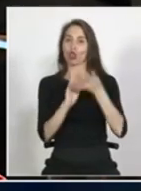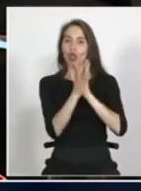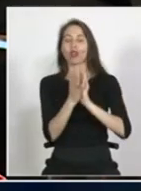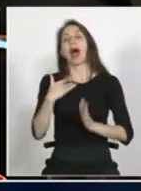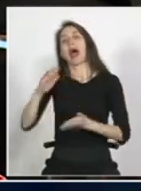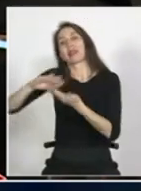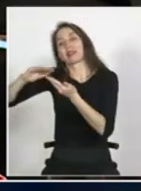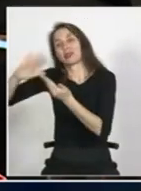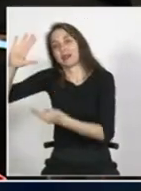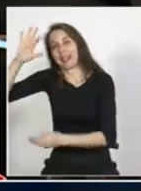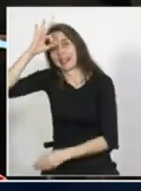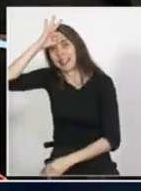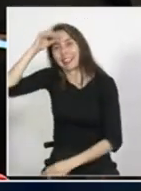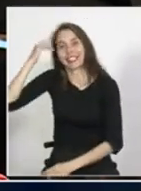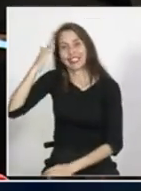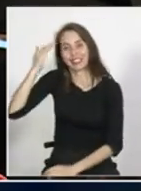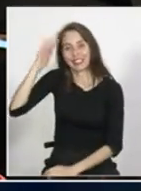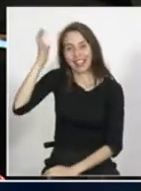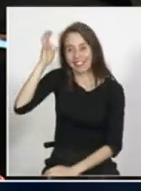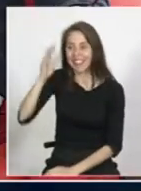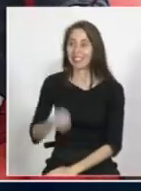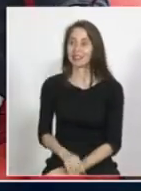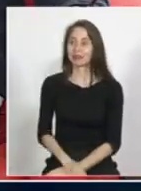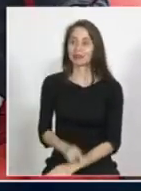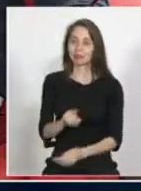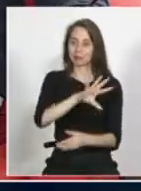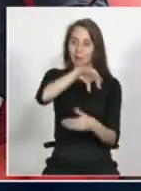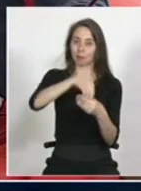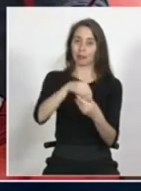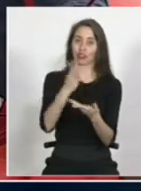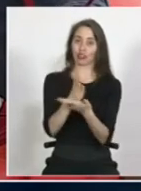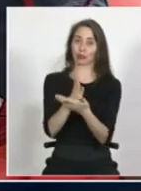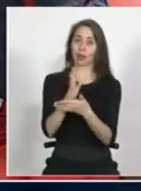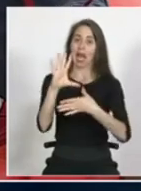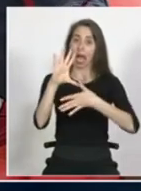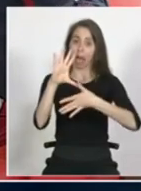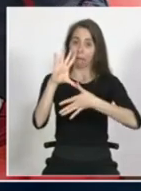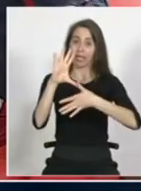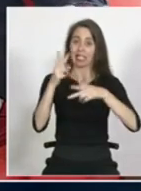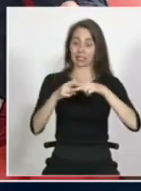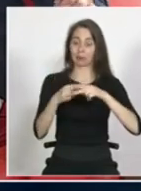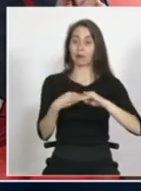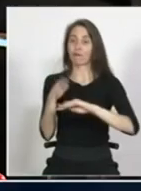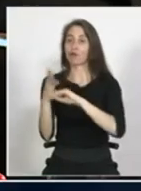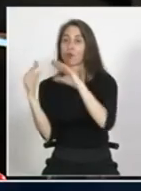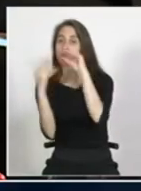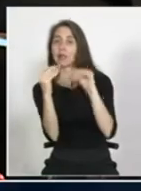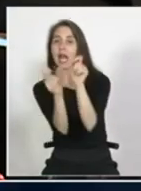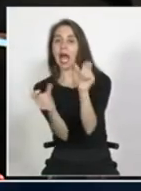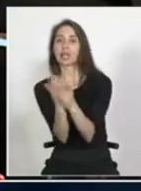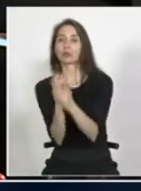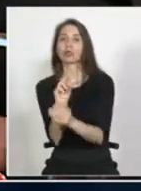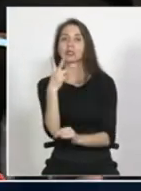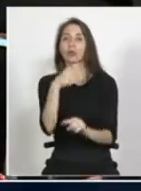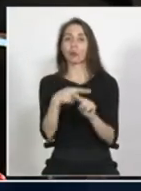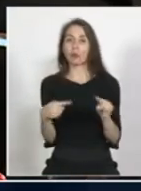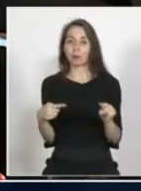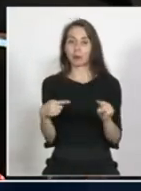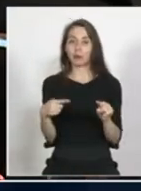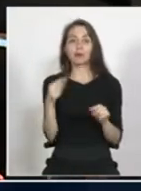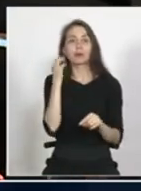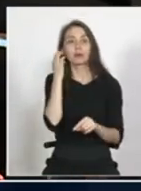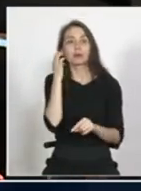así que eso como ejemplo y lo otro brevemente pero en la escuela Las Américas yo fui a conversar con un segundo medio donde la mitad